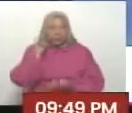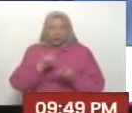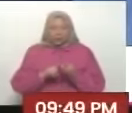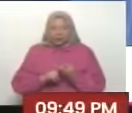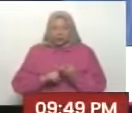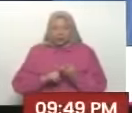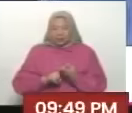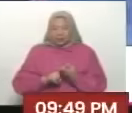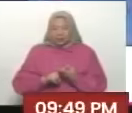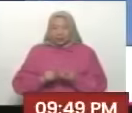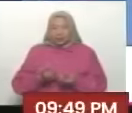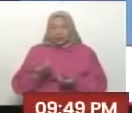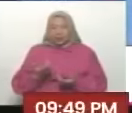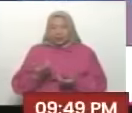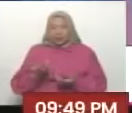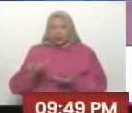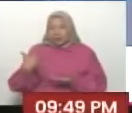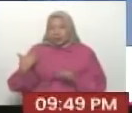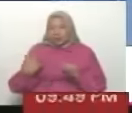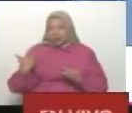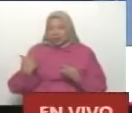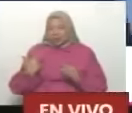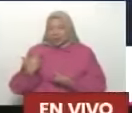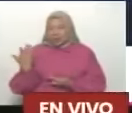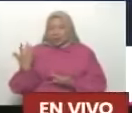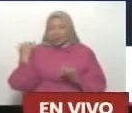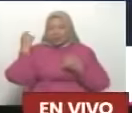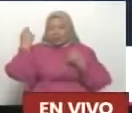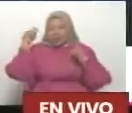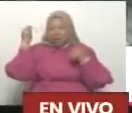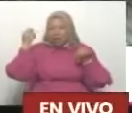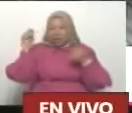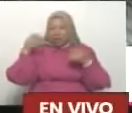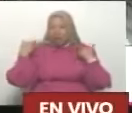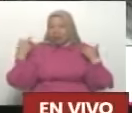Vamos a invitar a la alborotadora Silvita Flores.